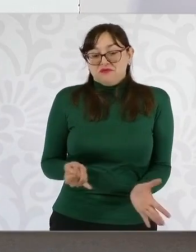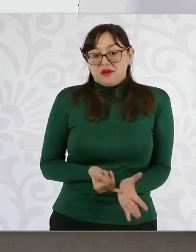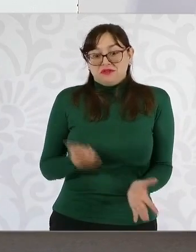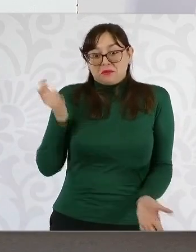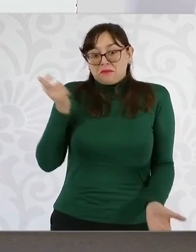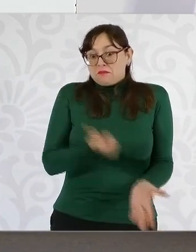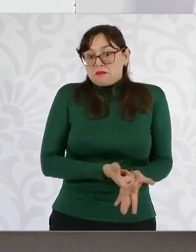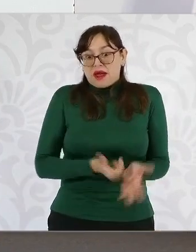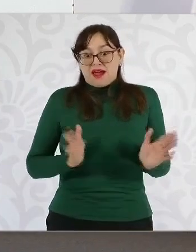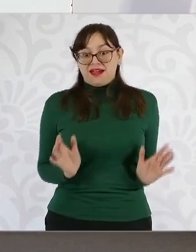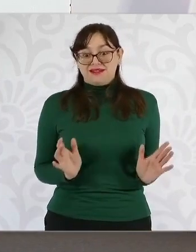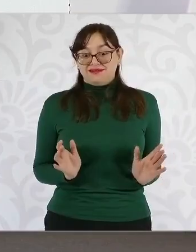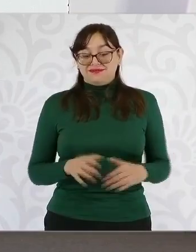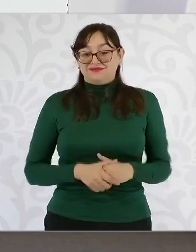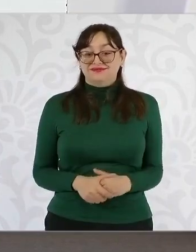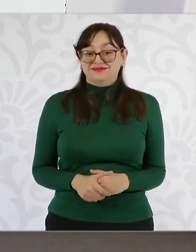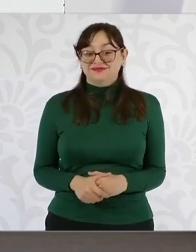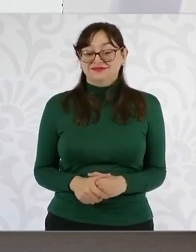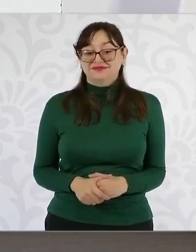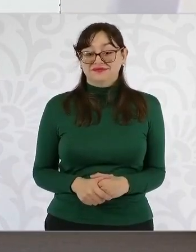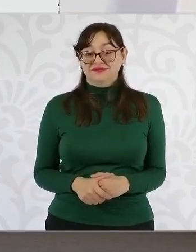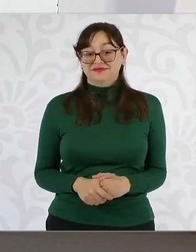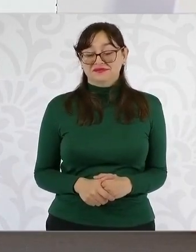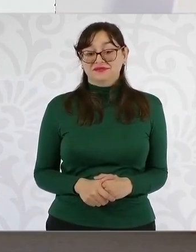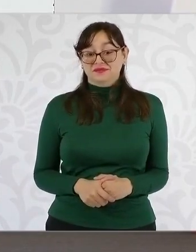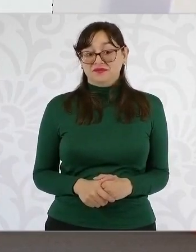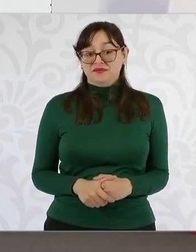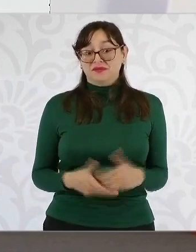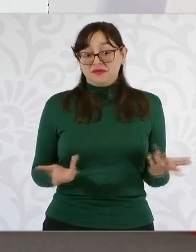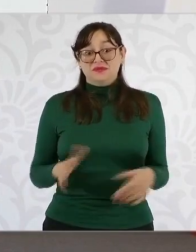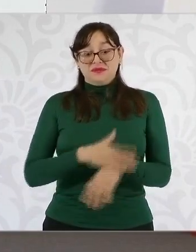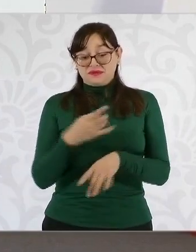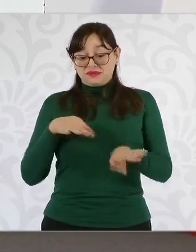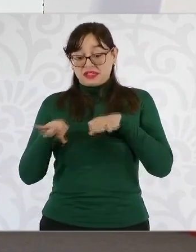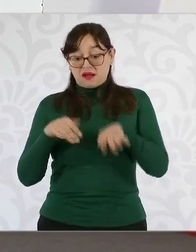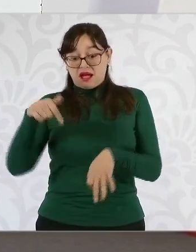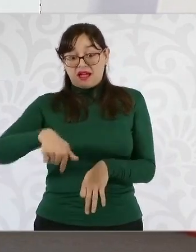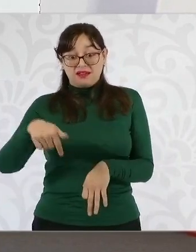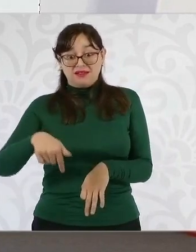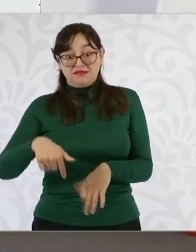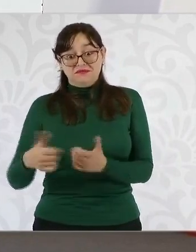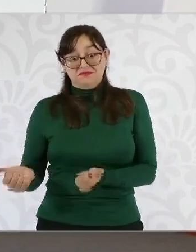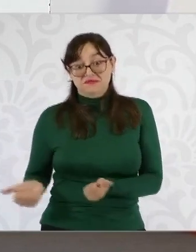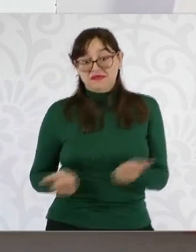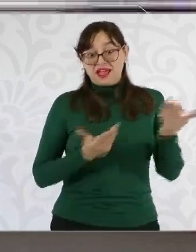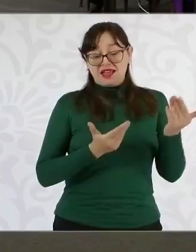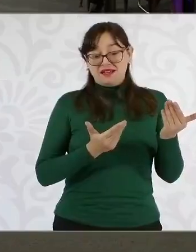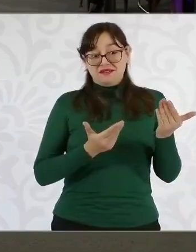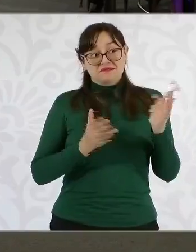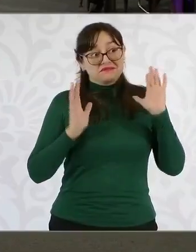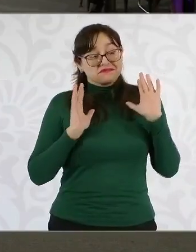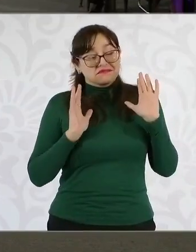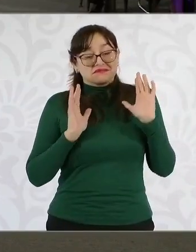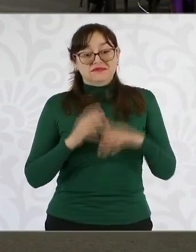del mundo, de 25 por ciento porque producen en México y exportan a Estados Unidos. Y si